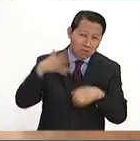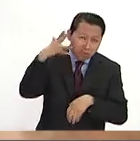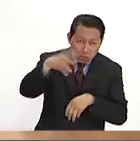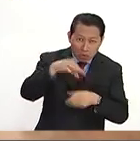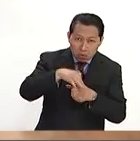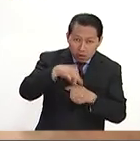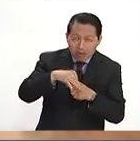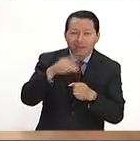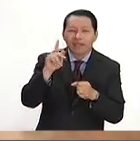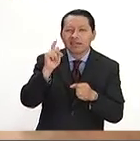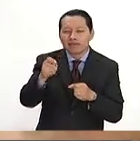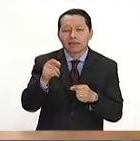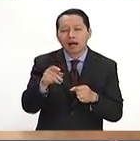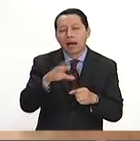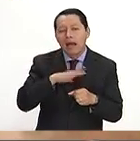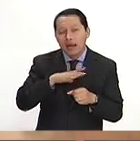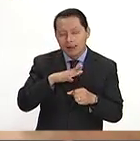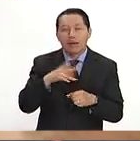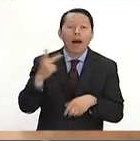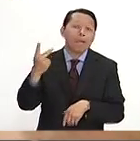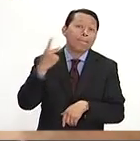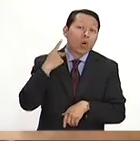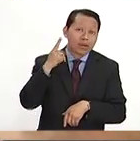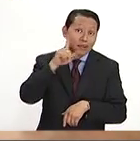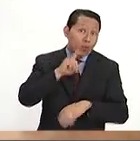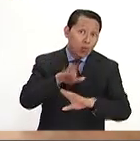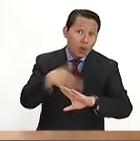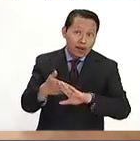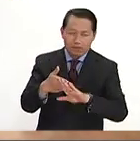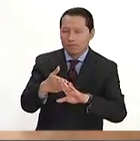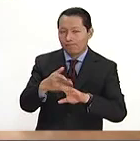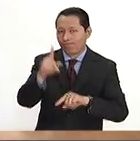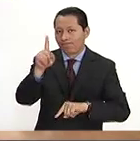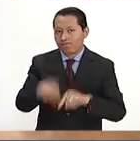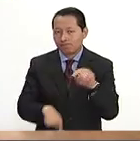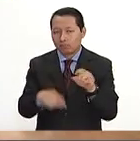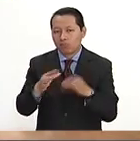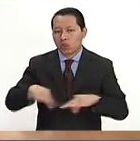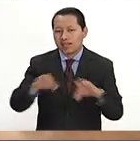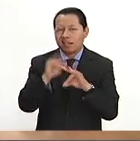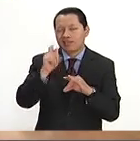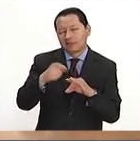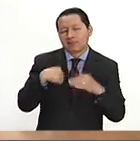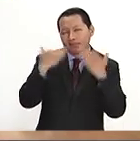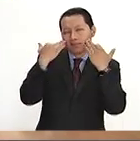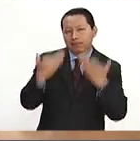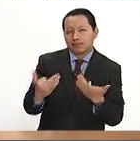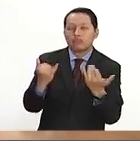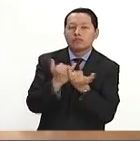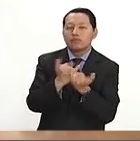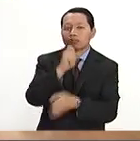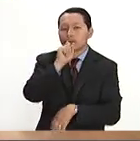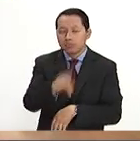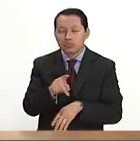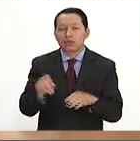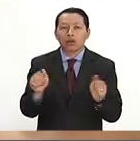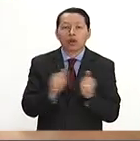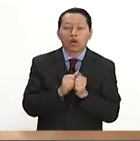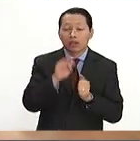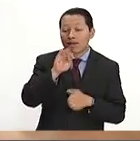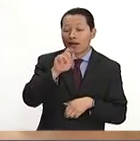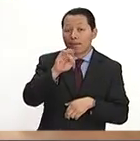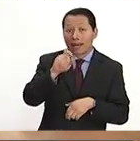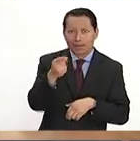pues eliminemos la violencia política de género, que es algo que también hemos estado viendo. También con la FEPADE,